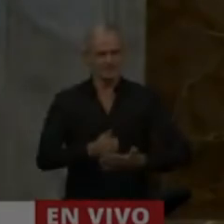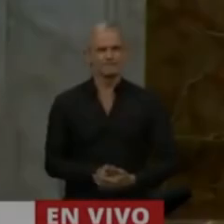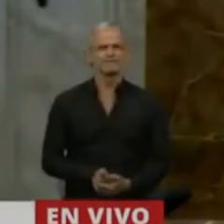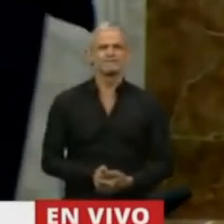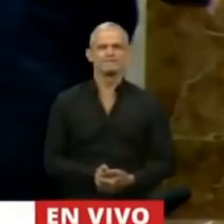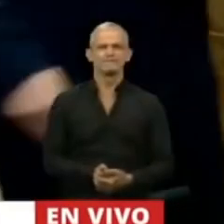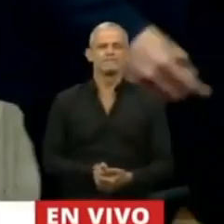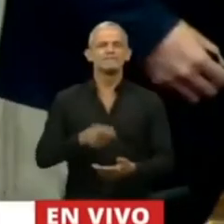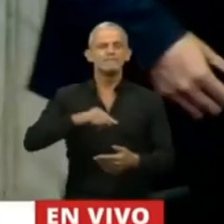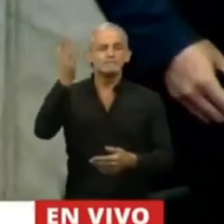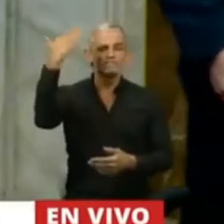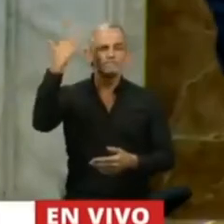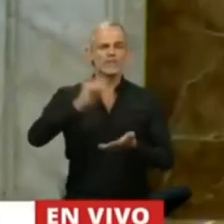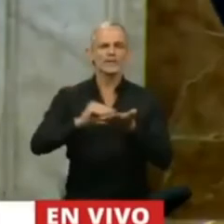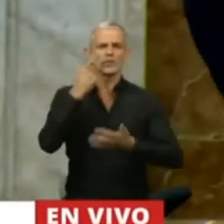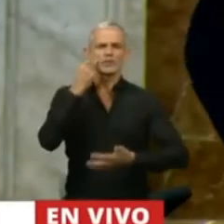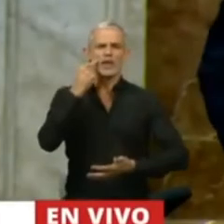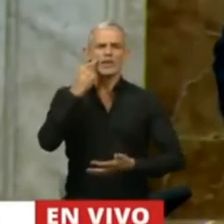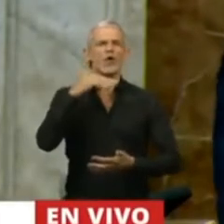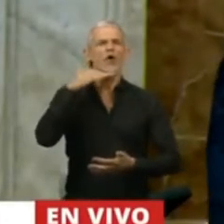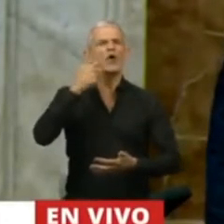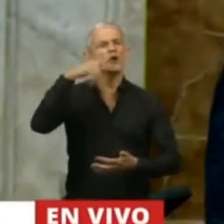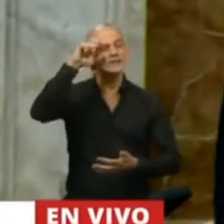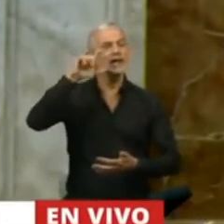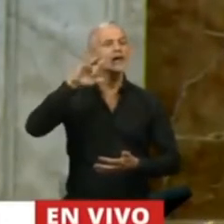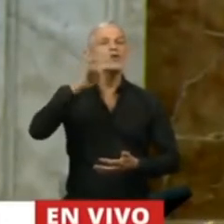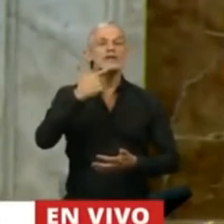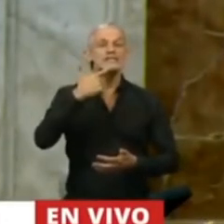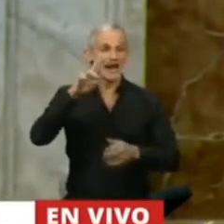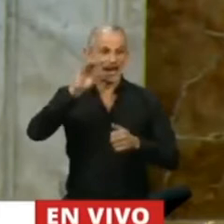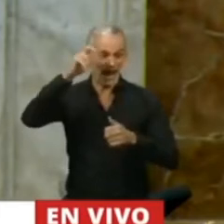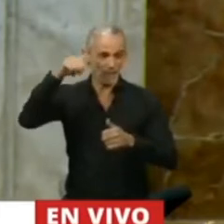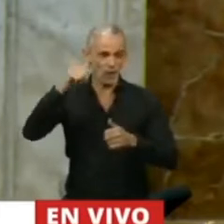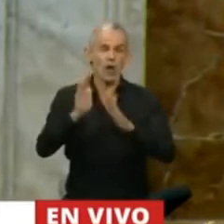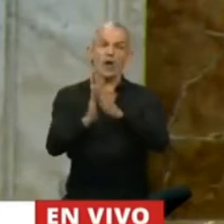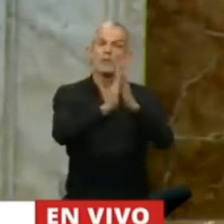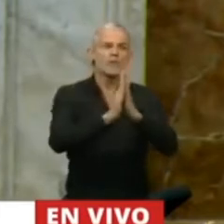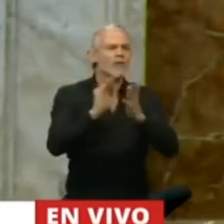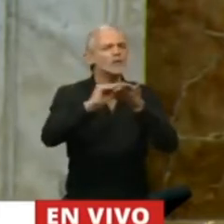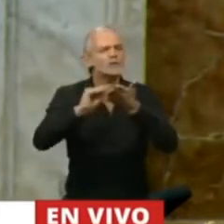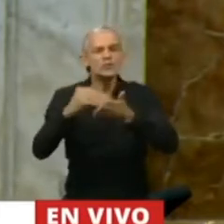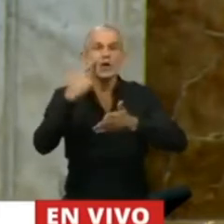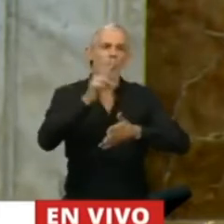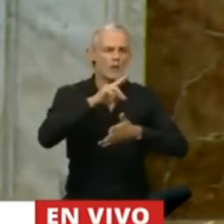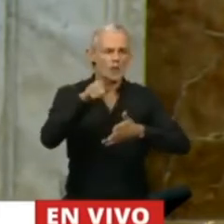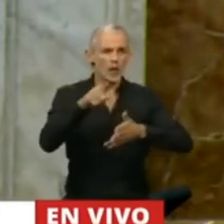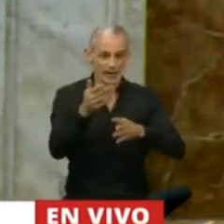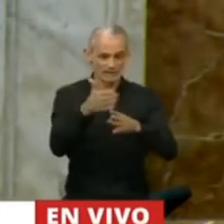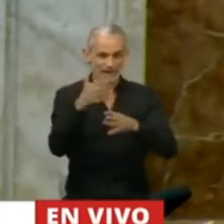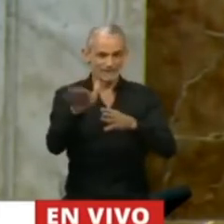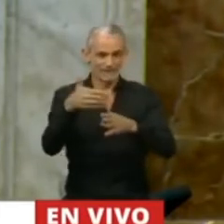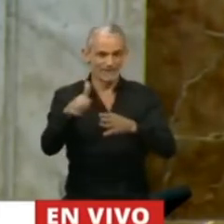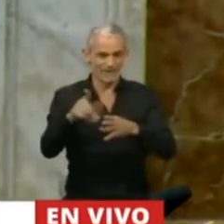Tiene la palabra el diputado José Luis Ramón, recordándole a los diputados y las diputadas que entramos